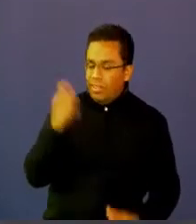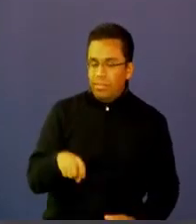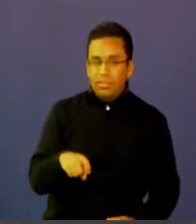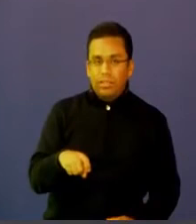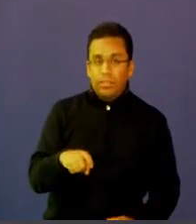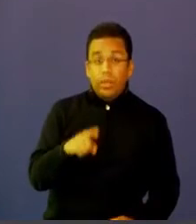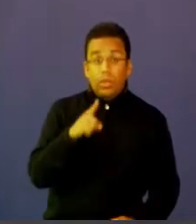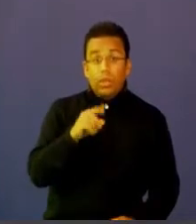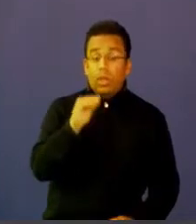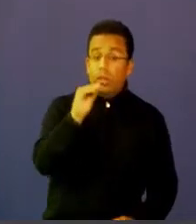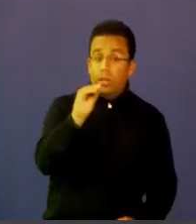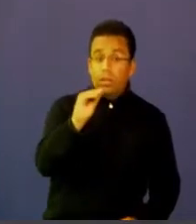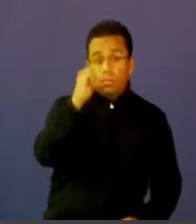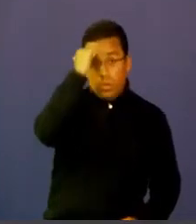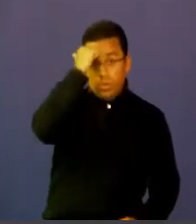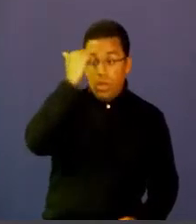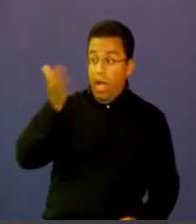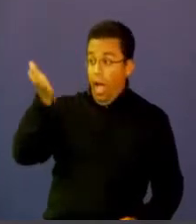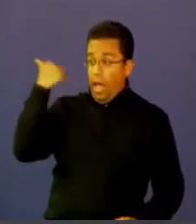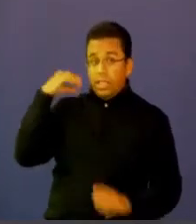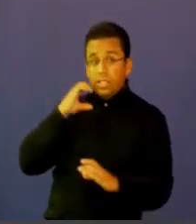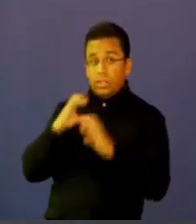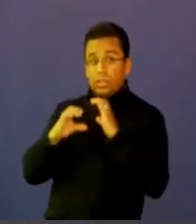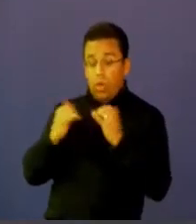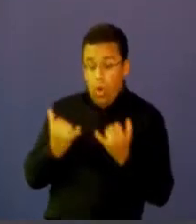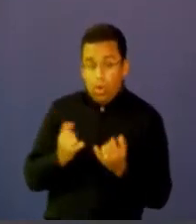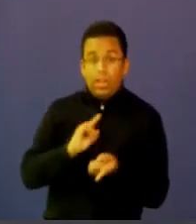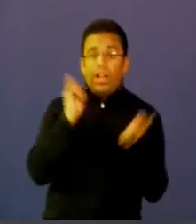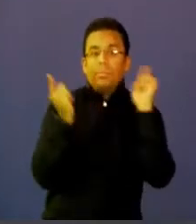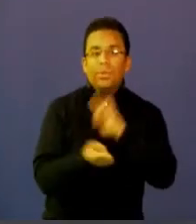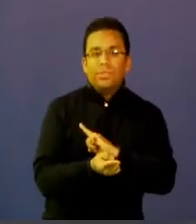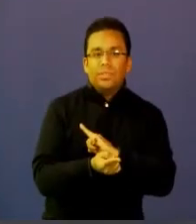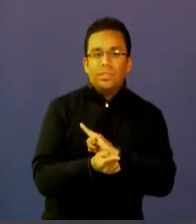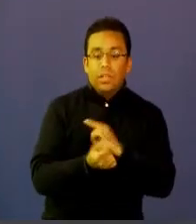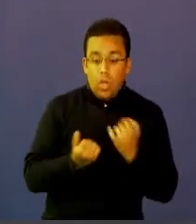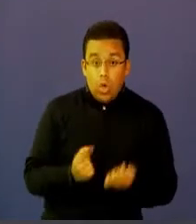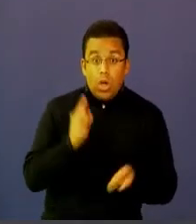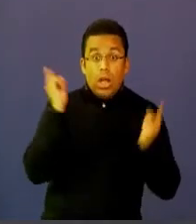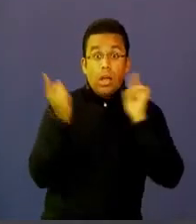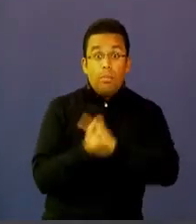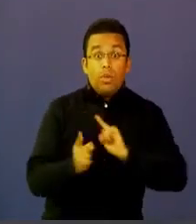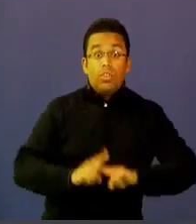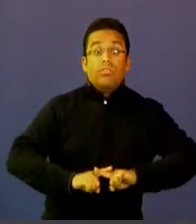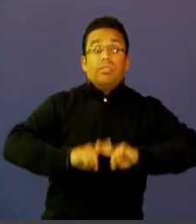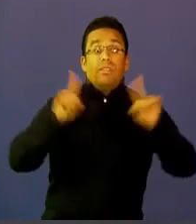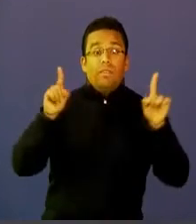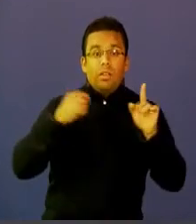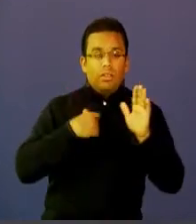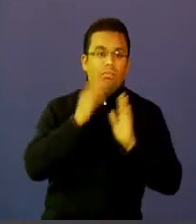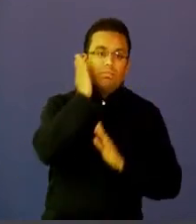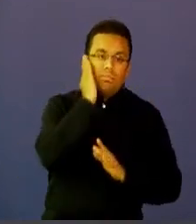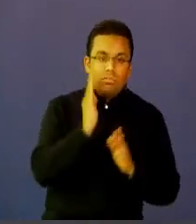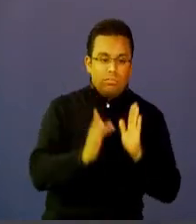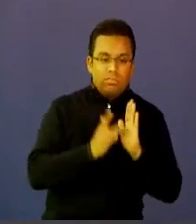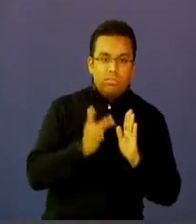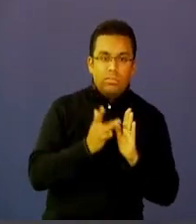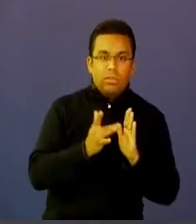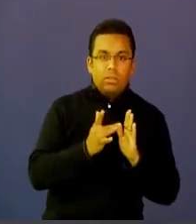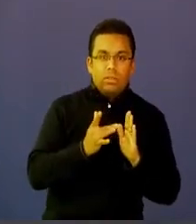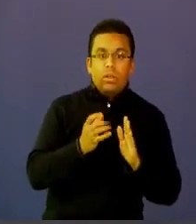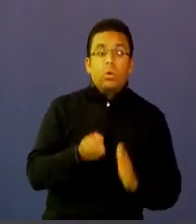comunicarnos profesores cambió y al comunicarnos de forma diferente a través de dispositivos móviles con más de 30